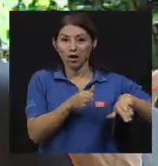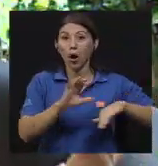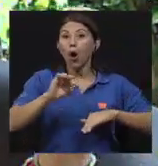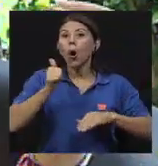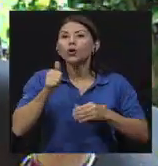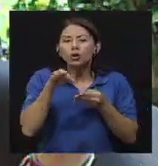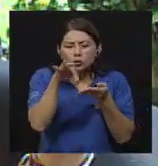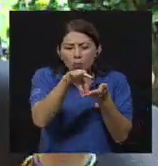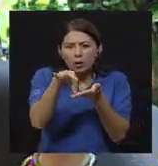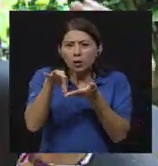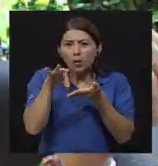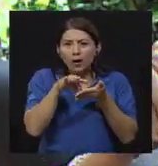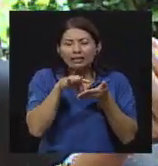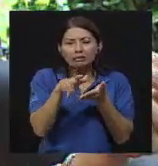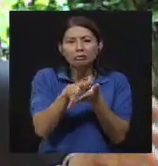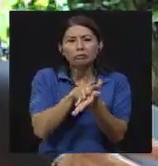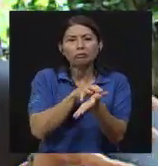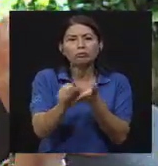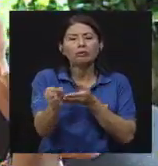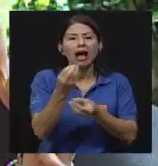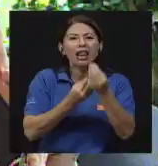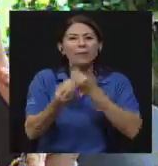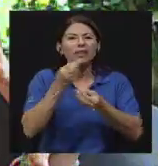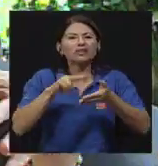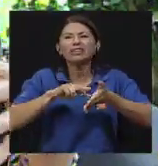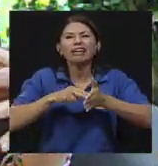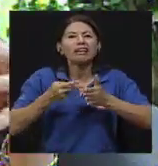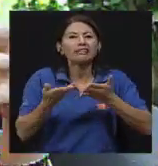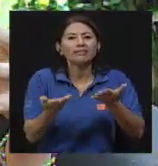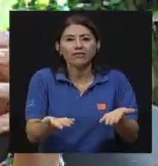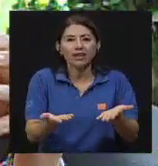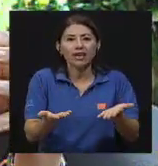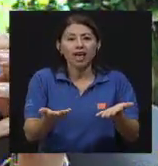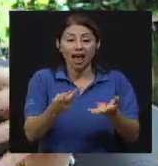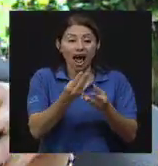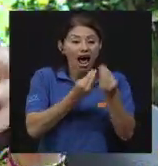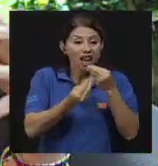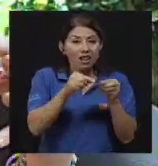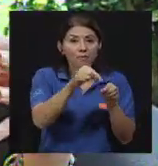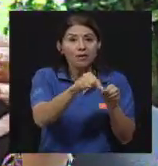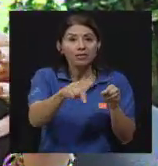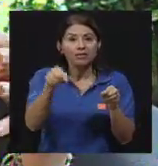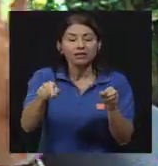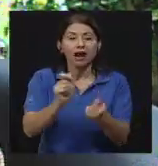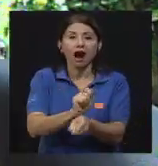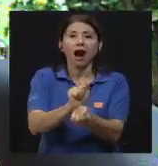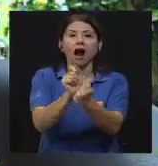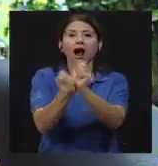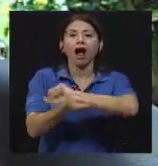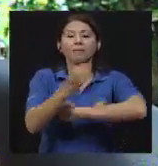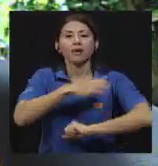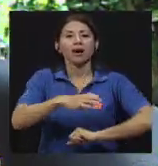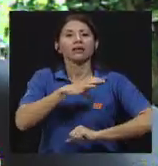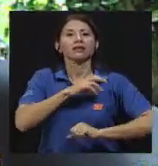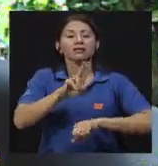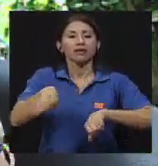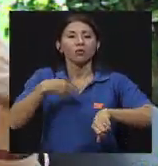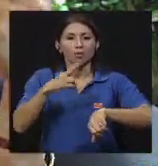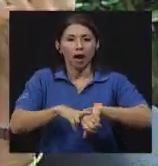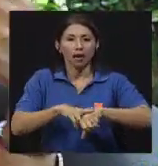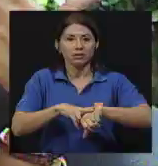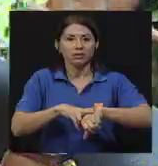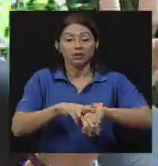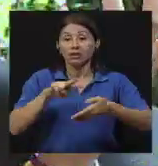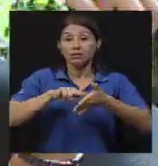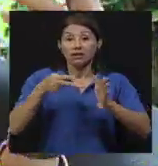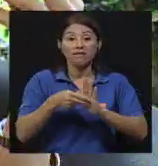alimentos. ¿Qué quiere decir deteriorar? Que vamos a cambiar sus características organolépticas normales. Vamos a producir,